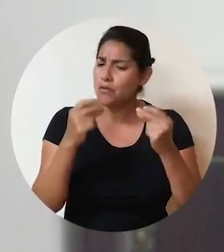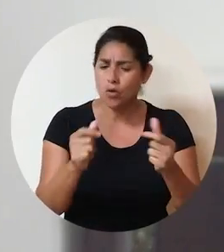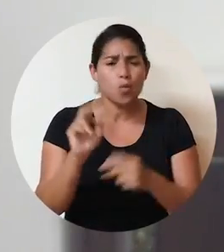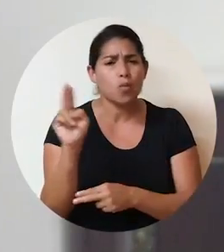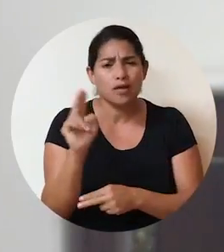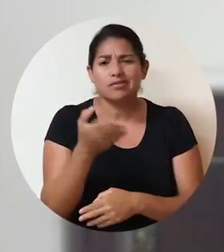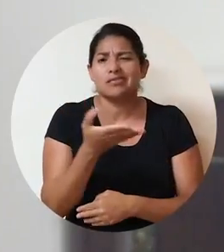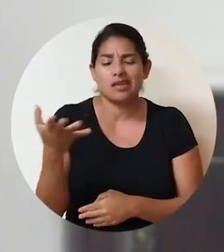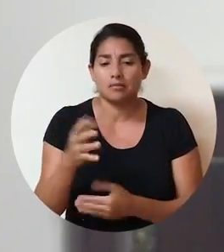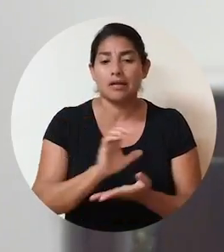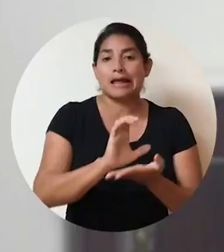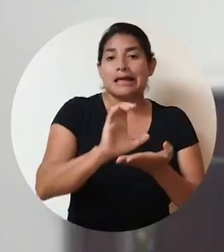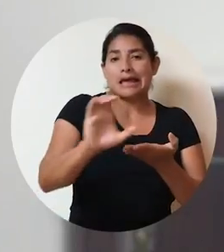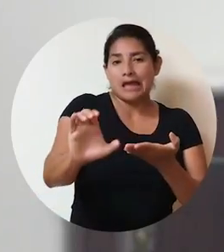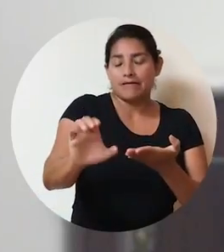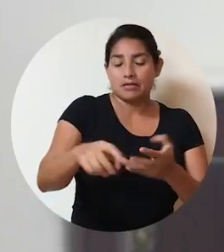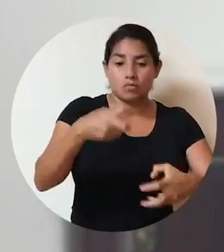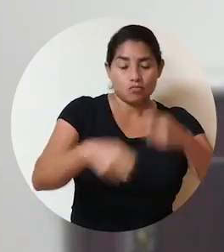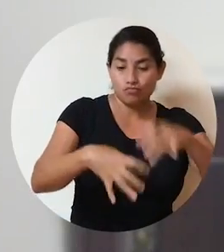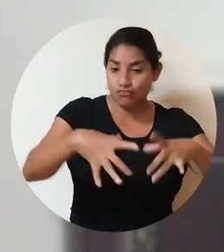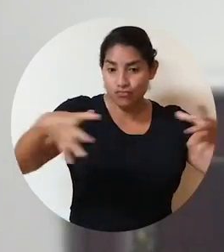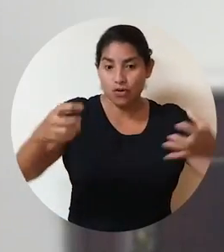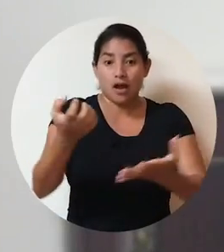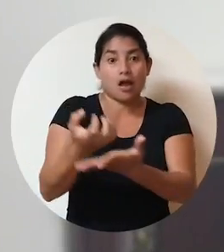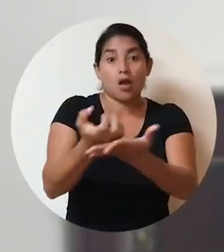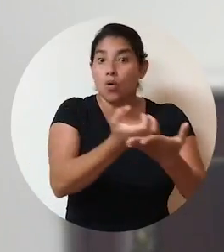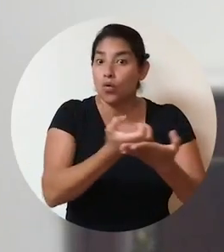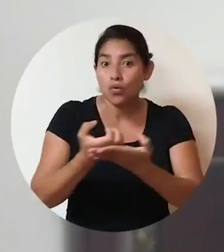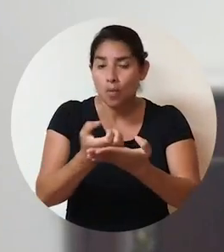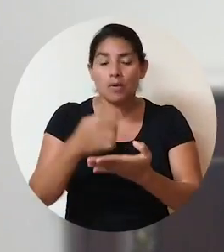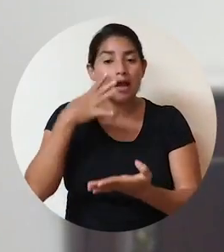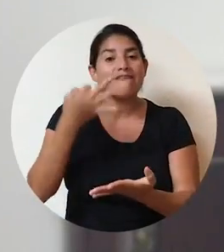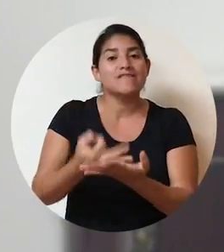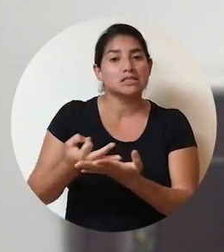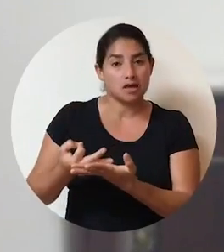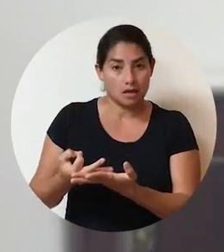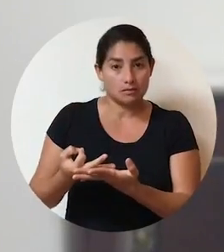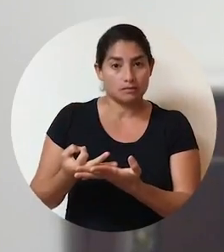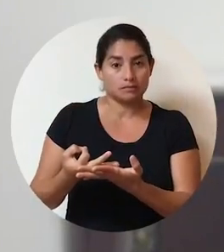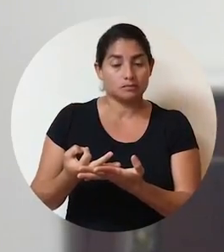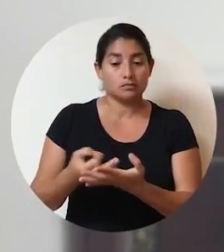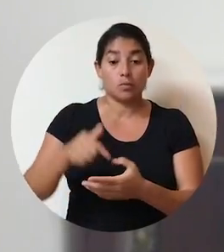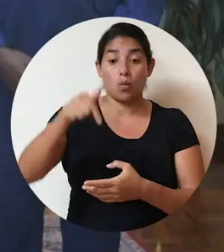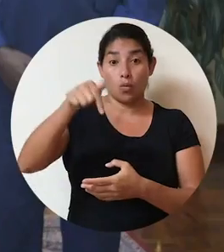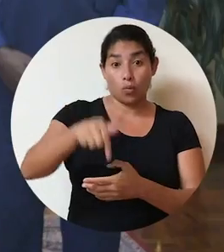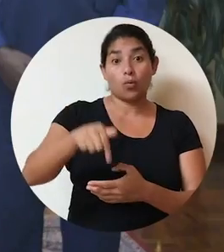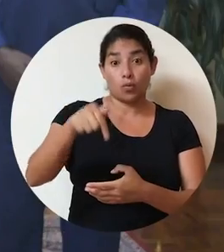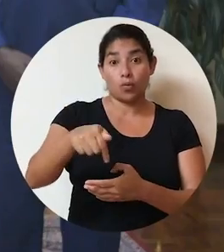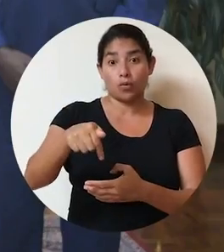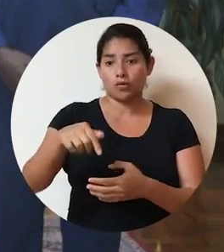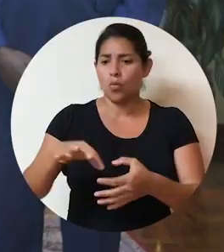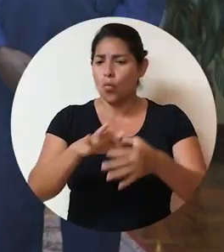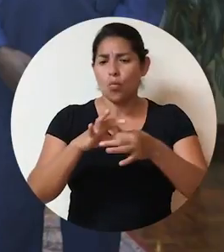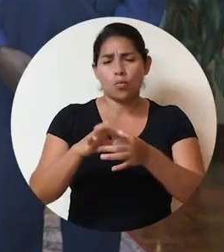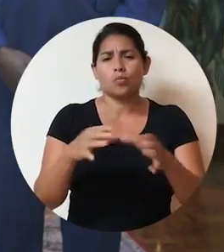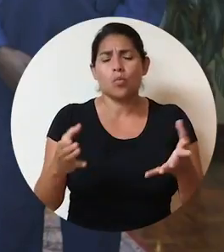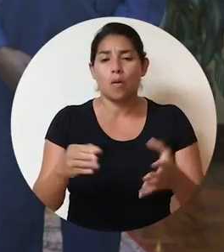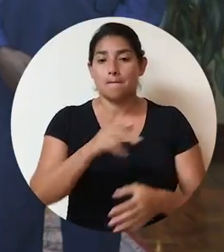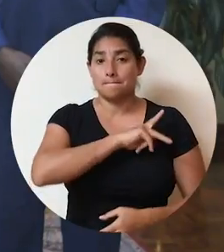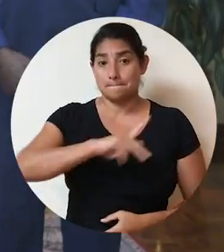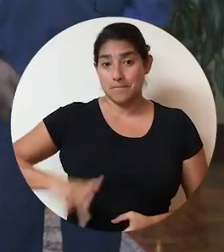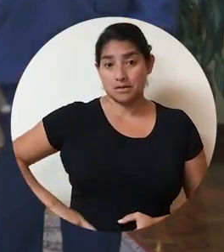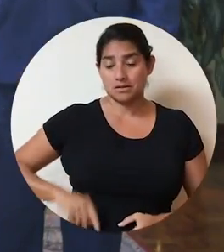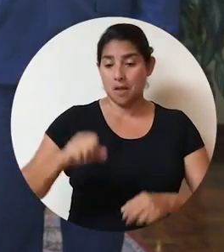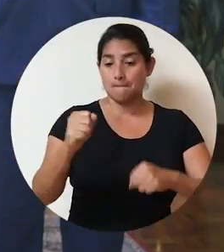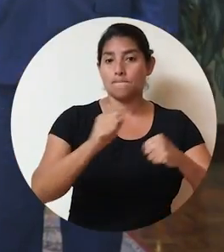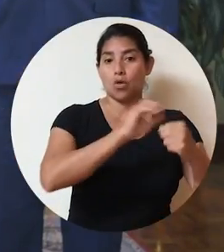en lo inmediato para evitar una crisis económica y fiscal. Hoy, junto al presidente